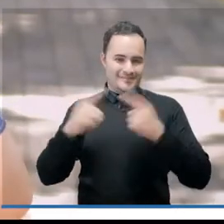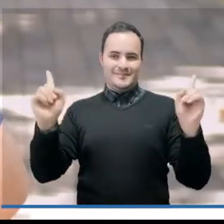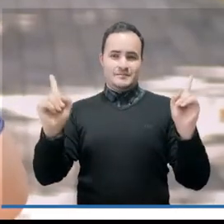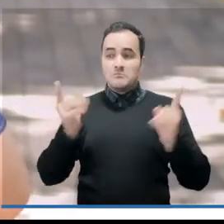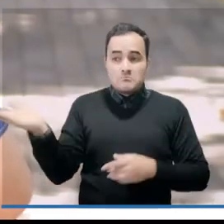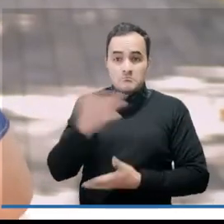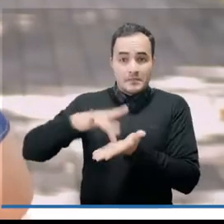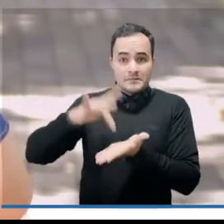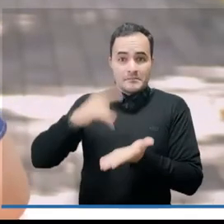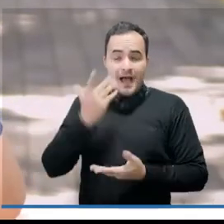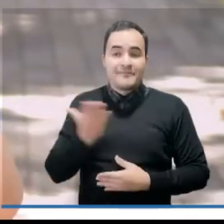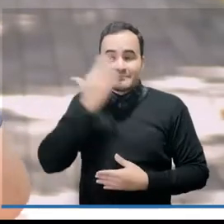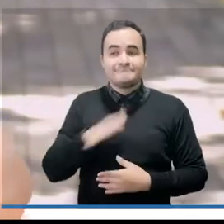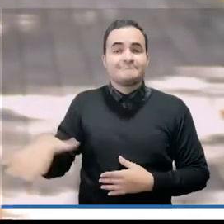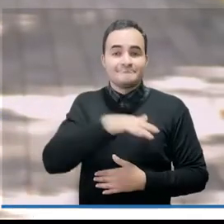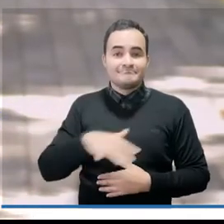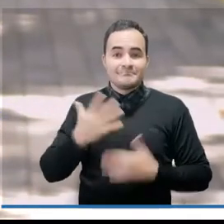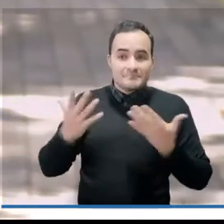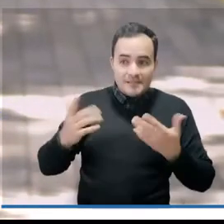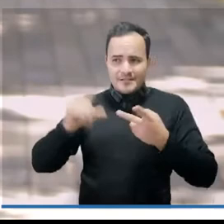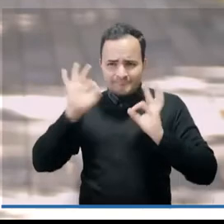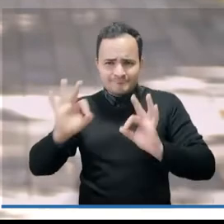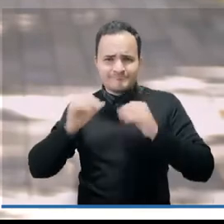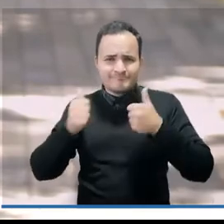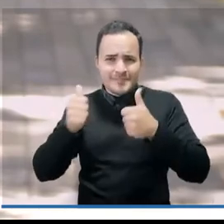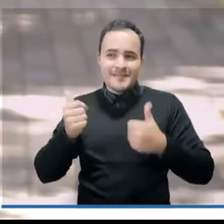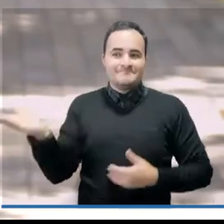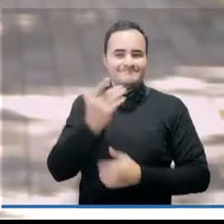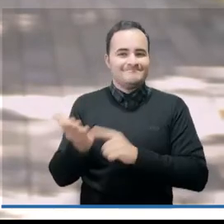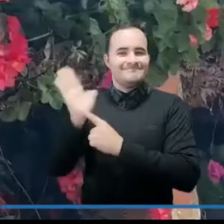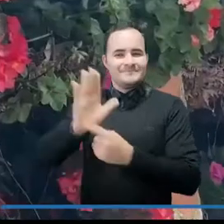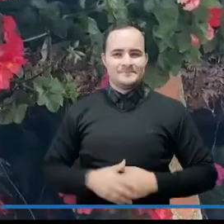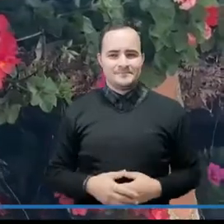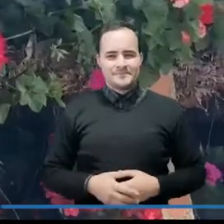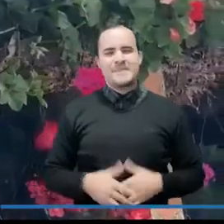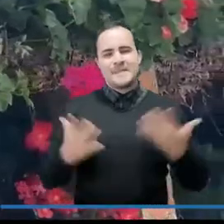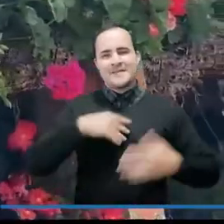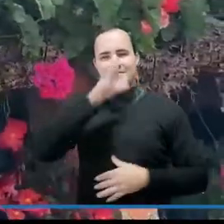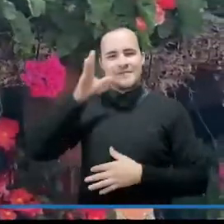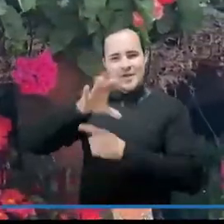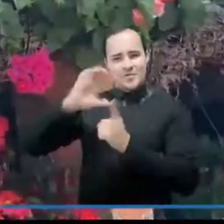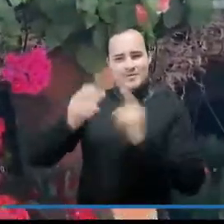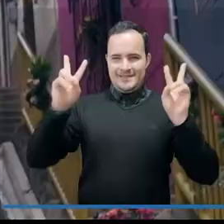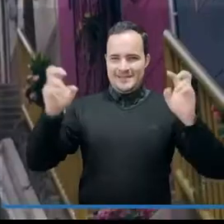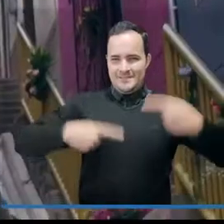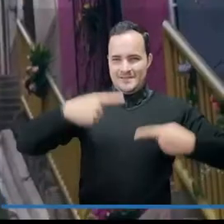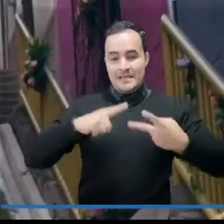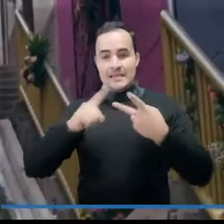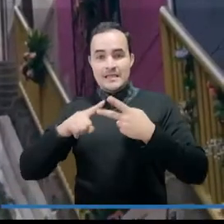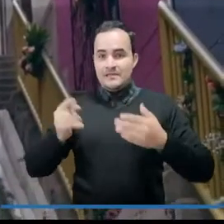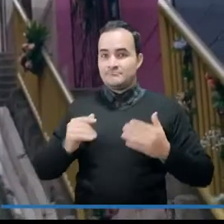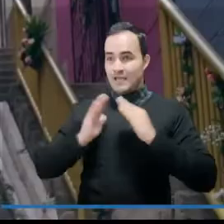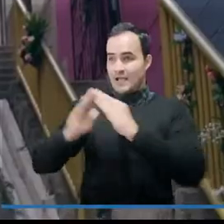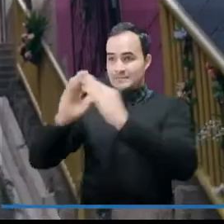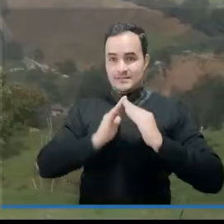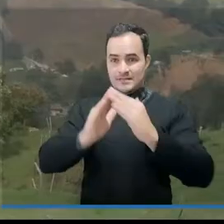participación y la creatividad de los medellinenses en tiempos donde estamos volviendo a florecer. Se trata de la finca cultural y la cuadra